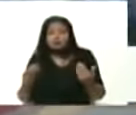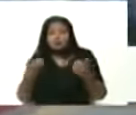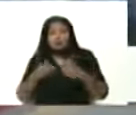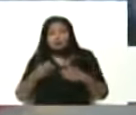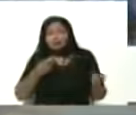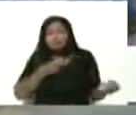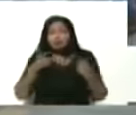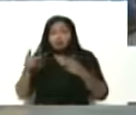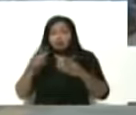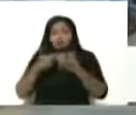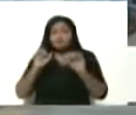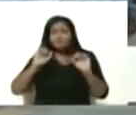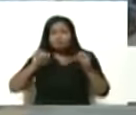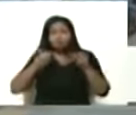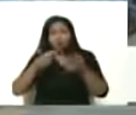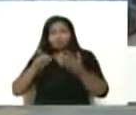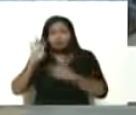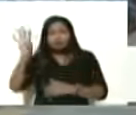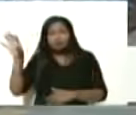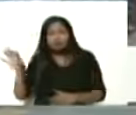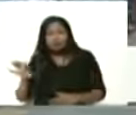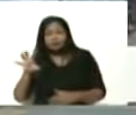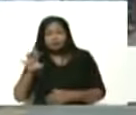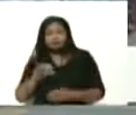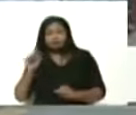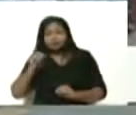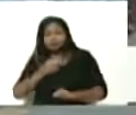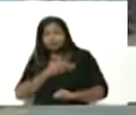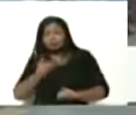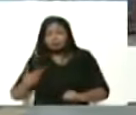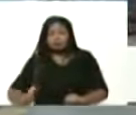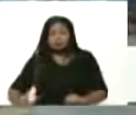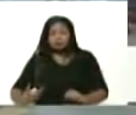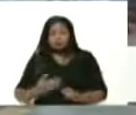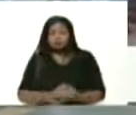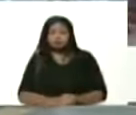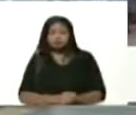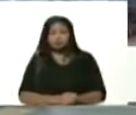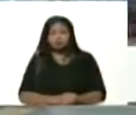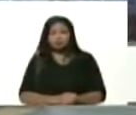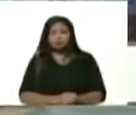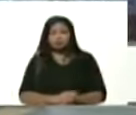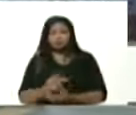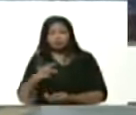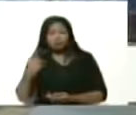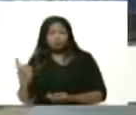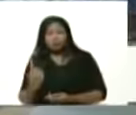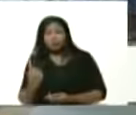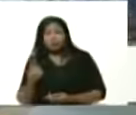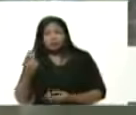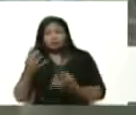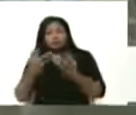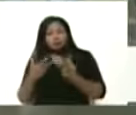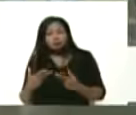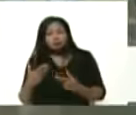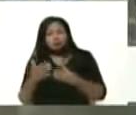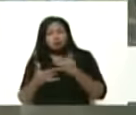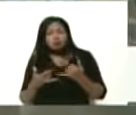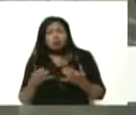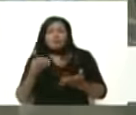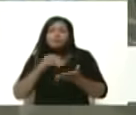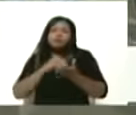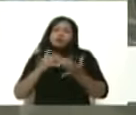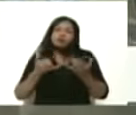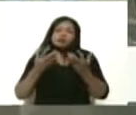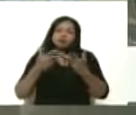otros países señor presidente si presidente no solamente estamos en esta industria sino que hemos colocado